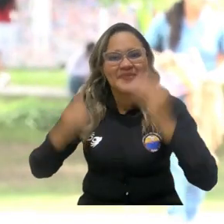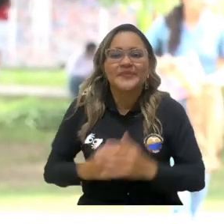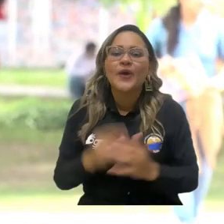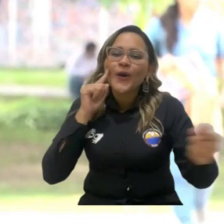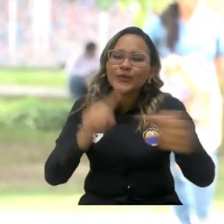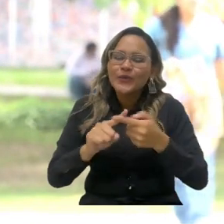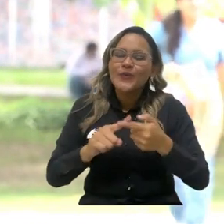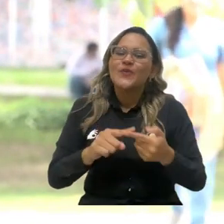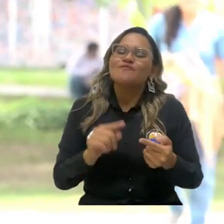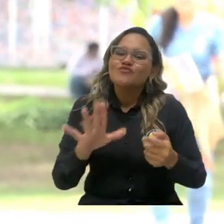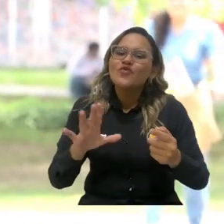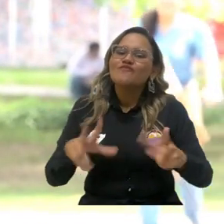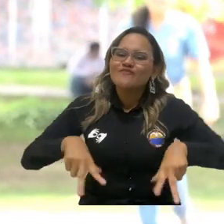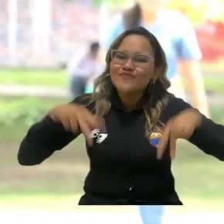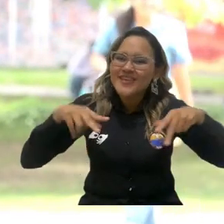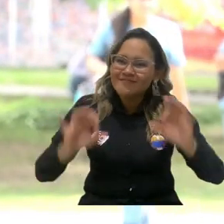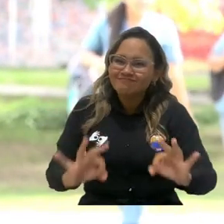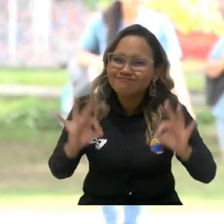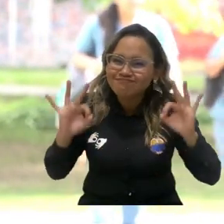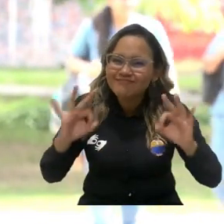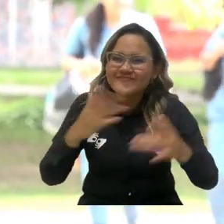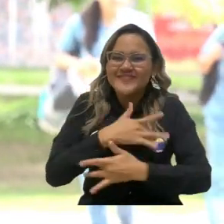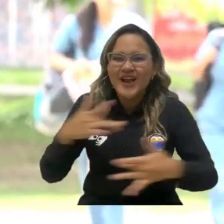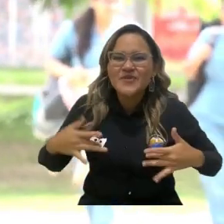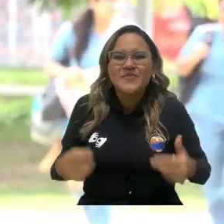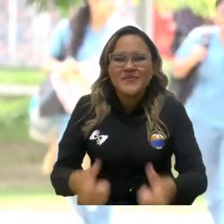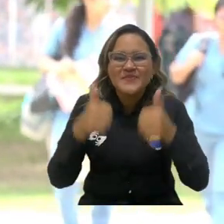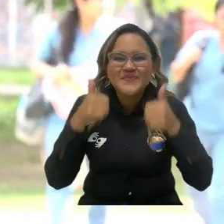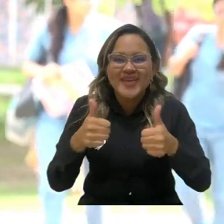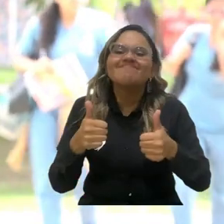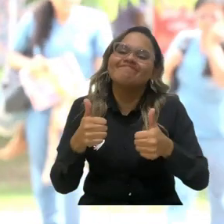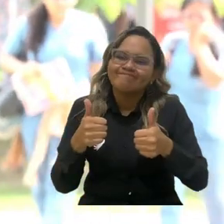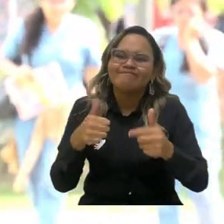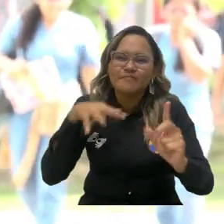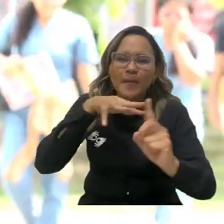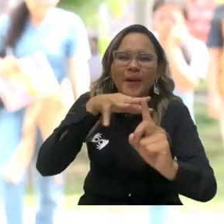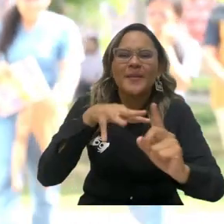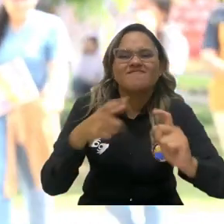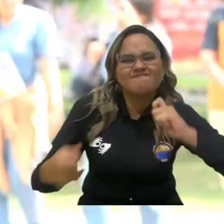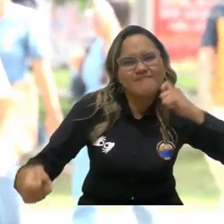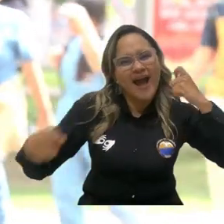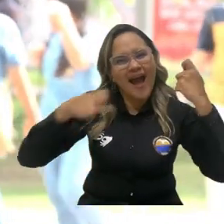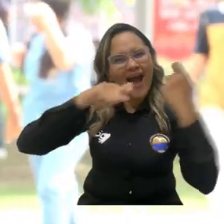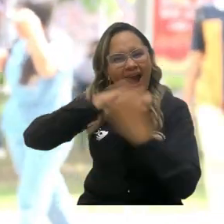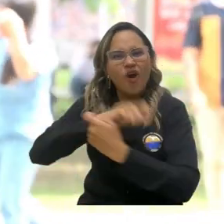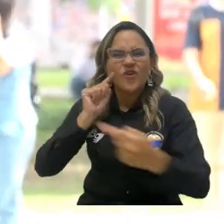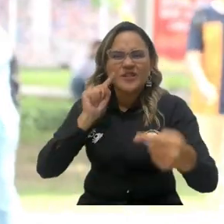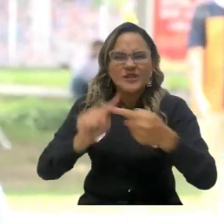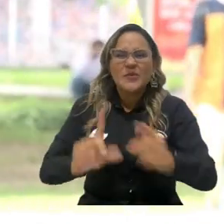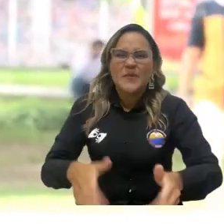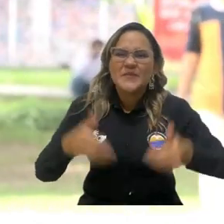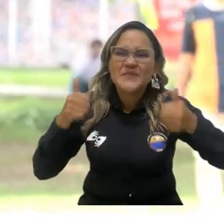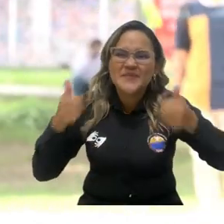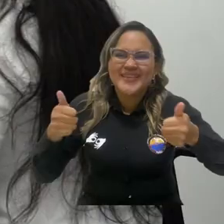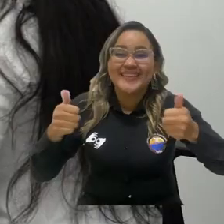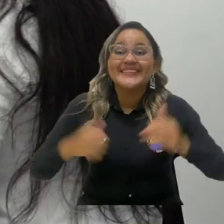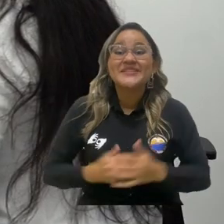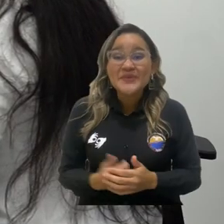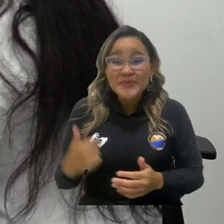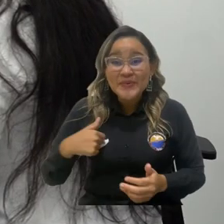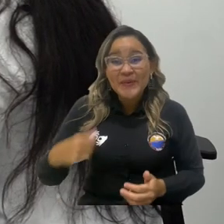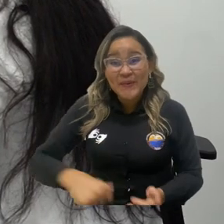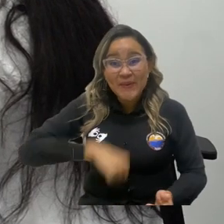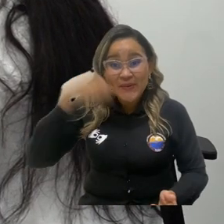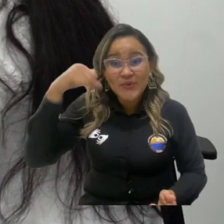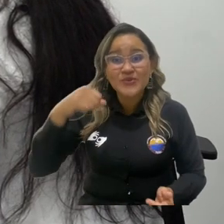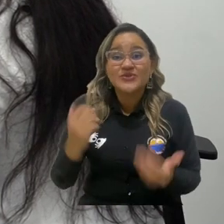calidad de vida, fomentar salud y a partir de este trabajo logramos generar transformación y cambios que propenden por el bienestar